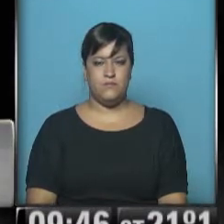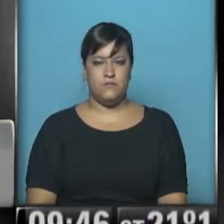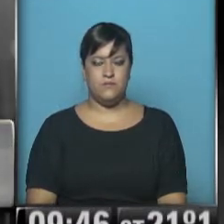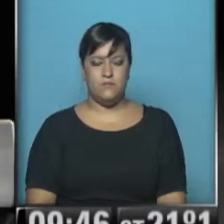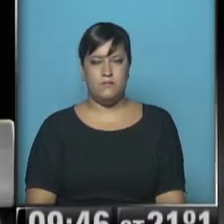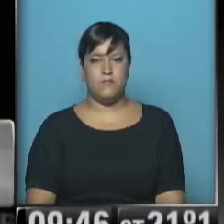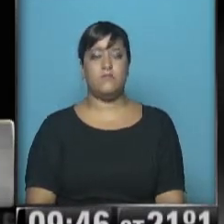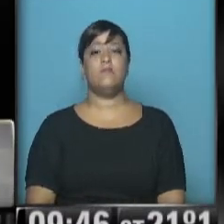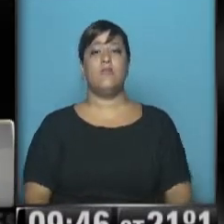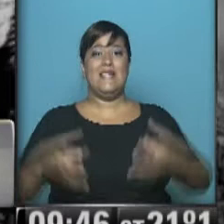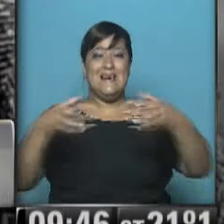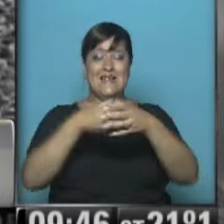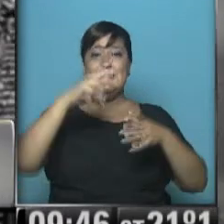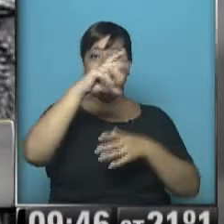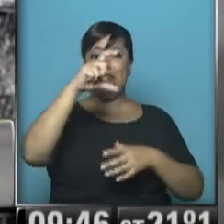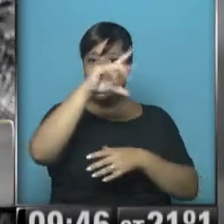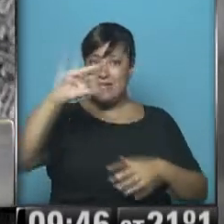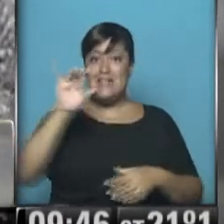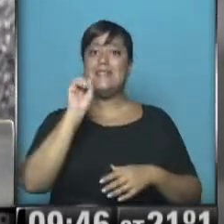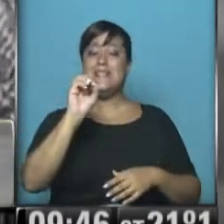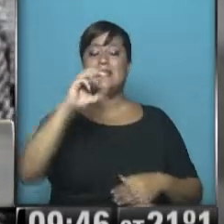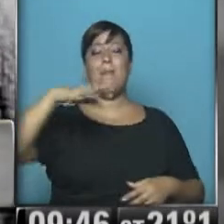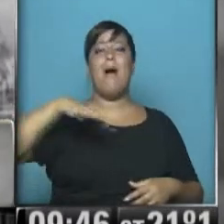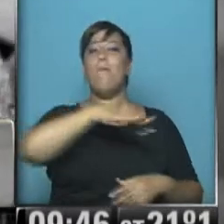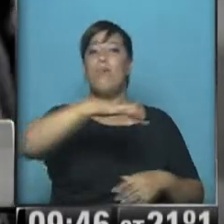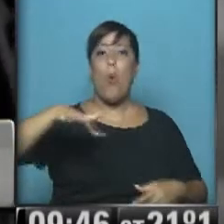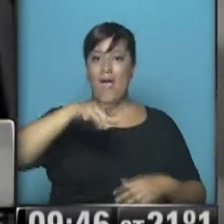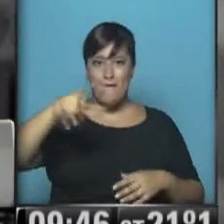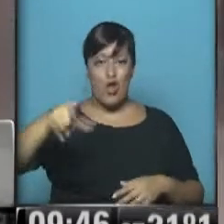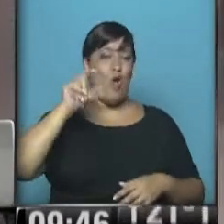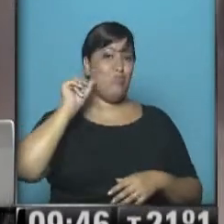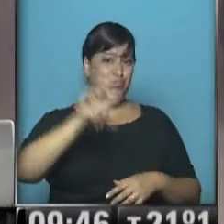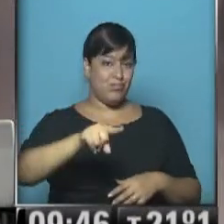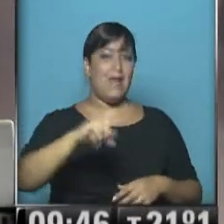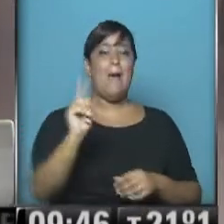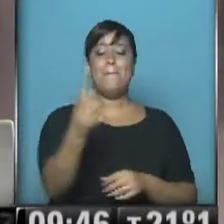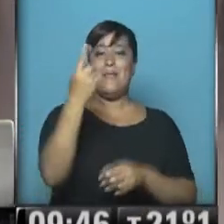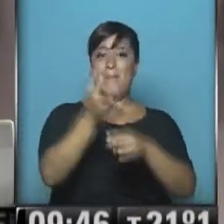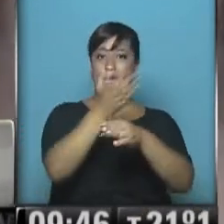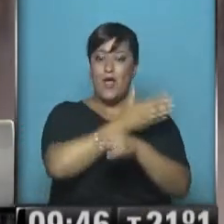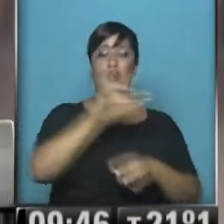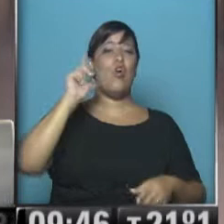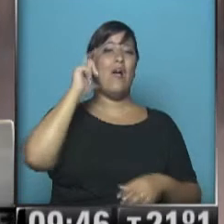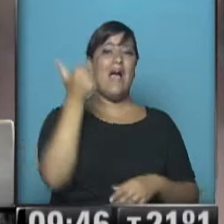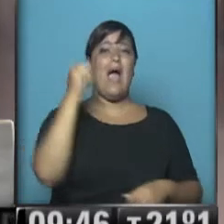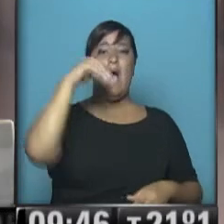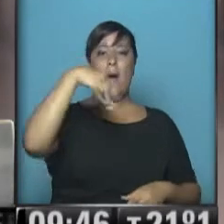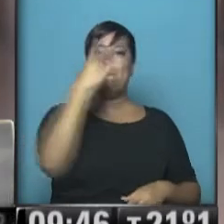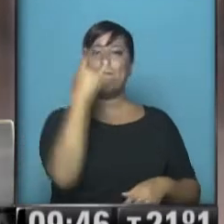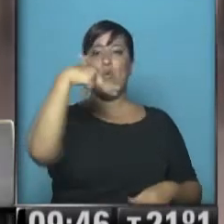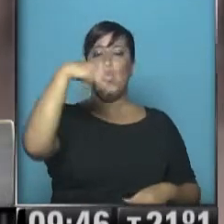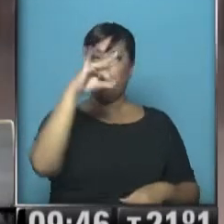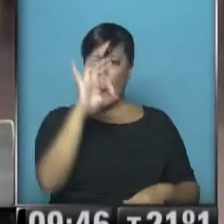Editamos Pueblo, que es el segundo disco, como bien decís, de Caravana. El primero se llama Vagamundo, que lo editamos en el año